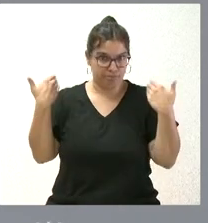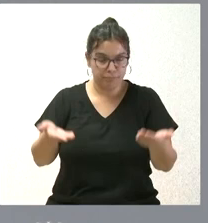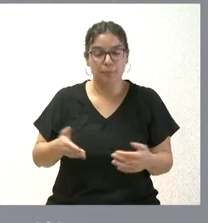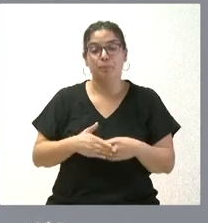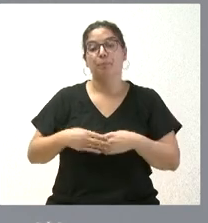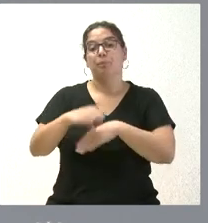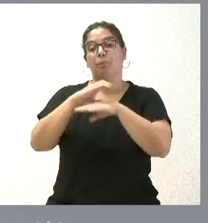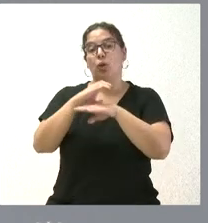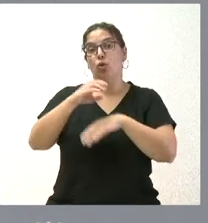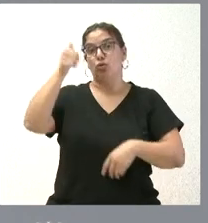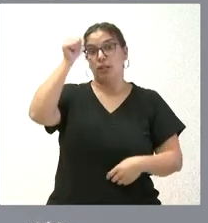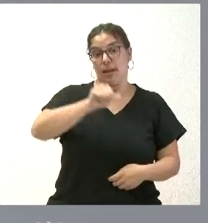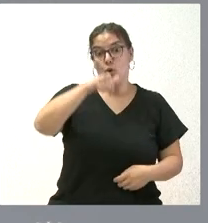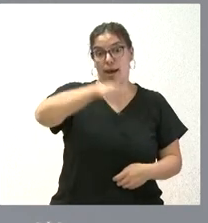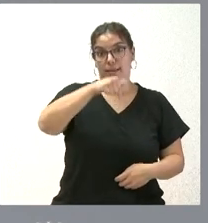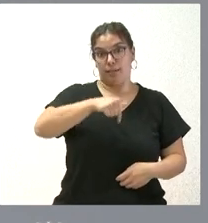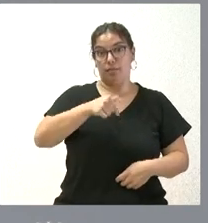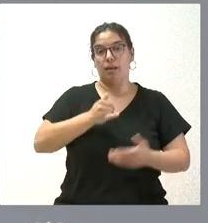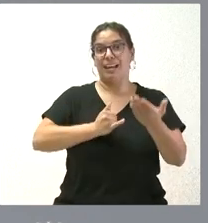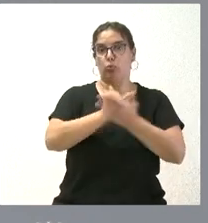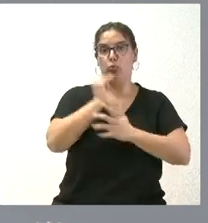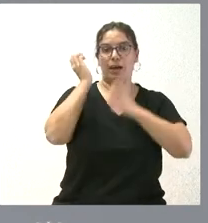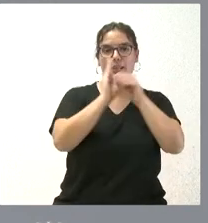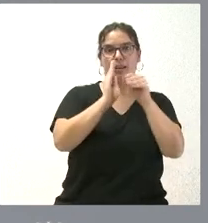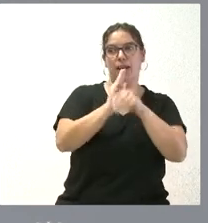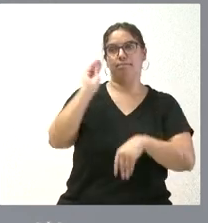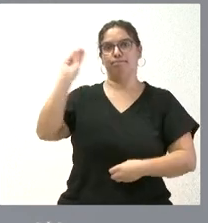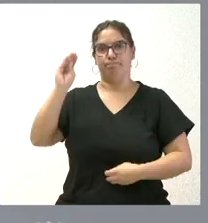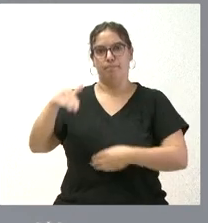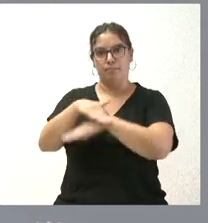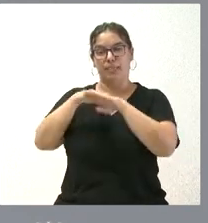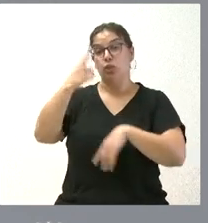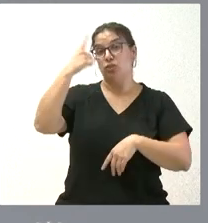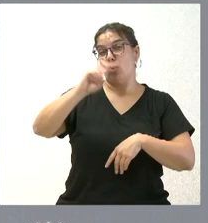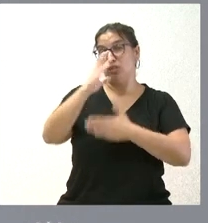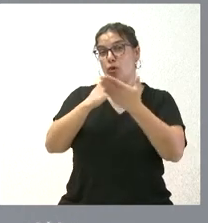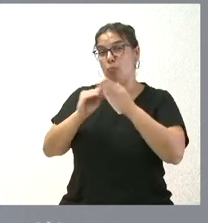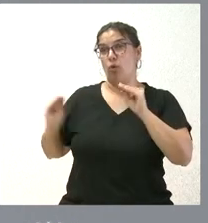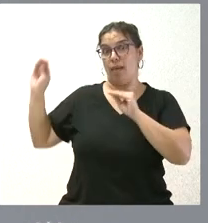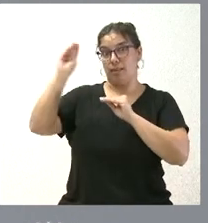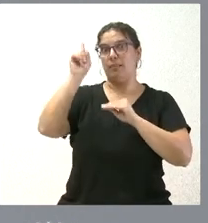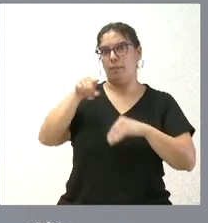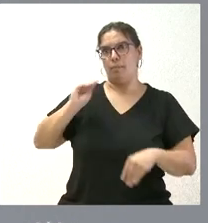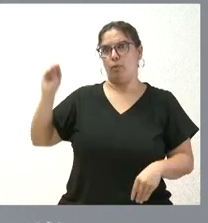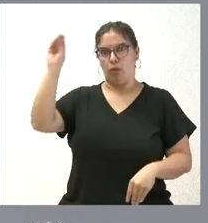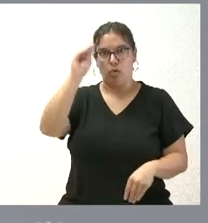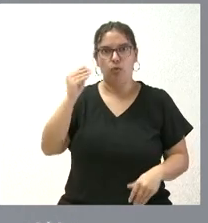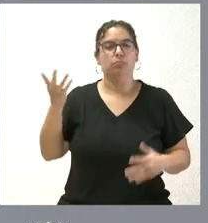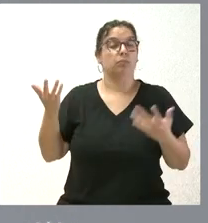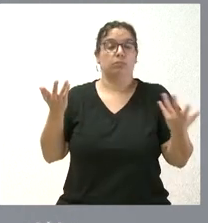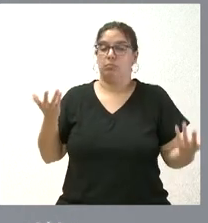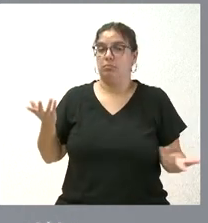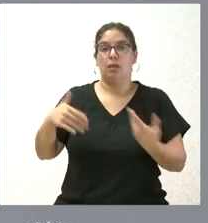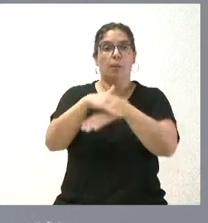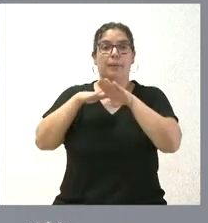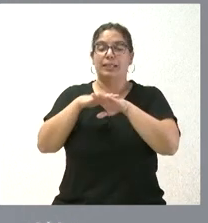Agricultura y Ganadería de Castillo y León se dirigió al ministro. También sé que hay otros consejeros de otras comunidades autónomas que también lo han hecho. Y todavía el ministro